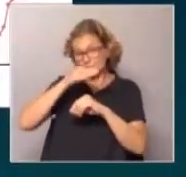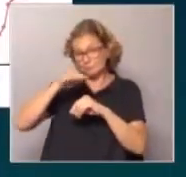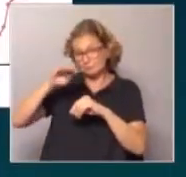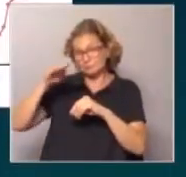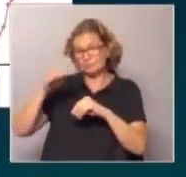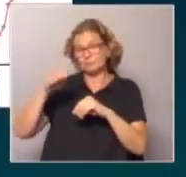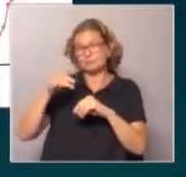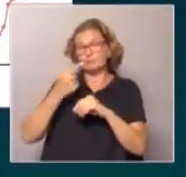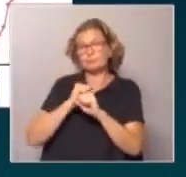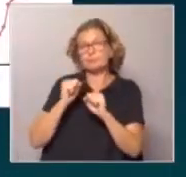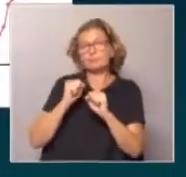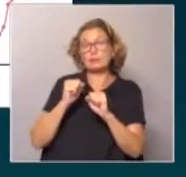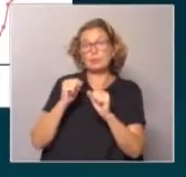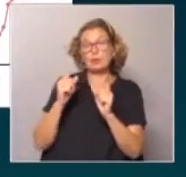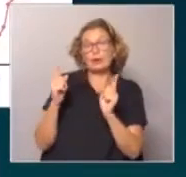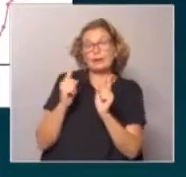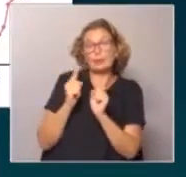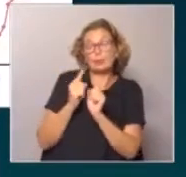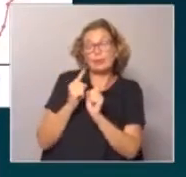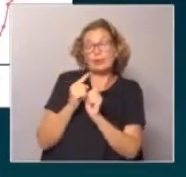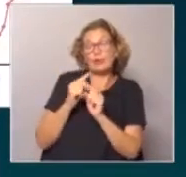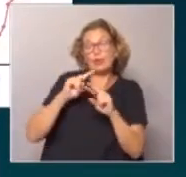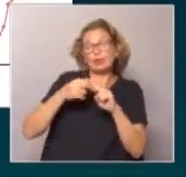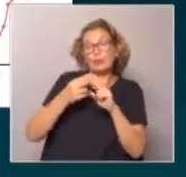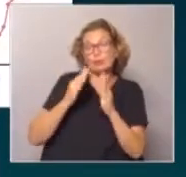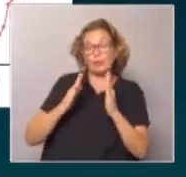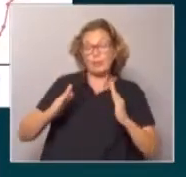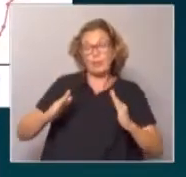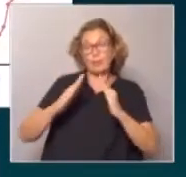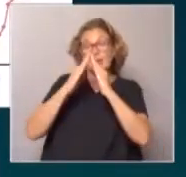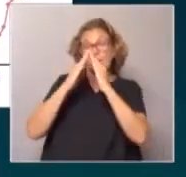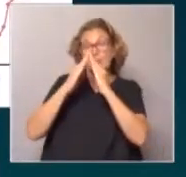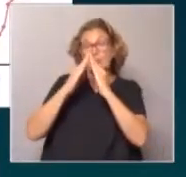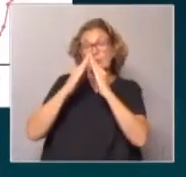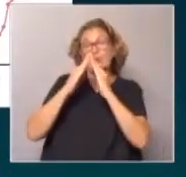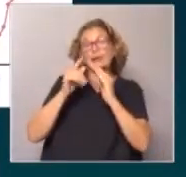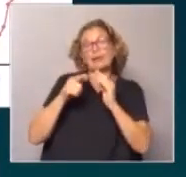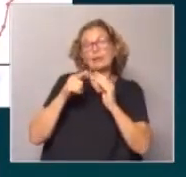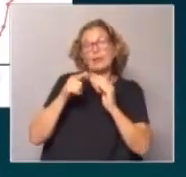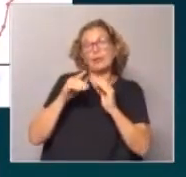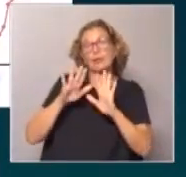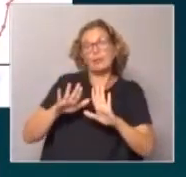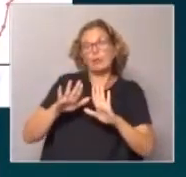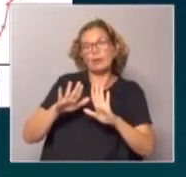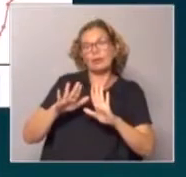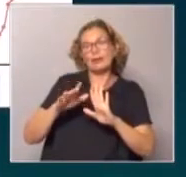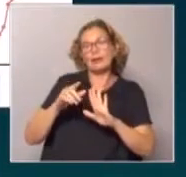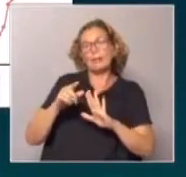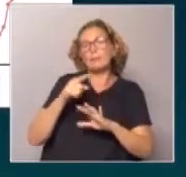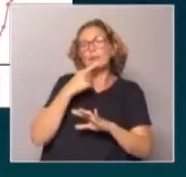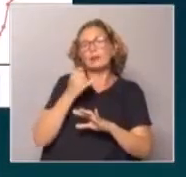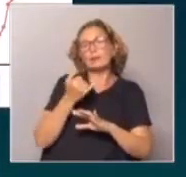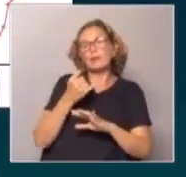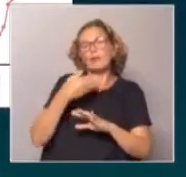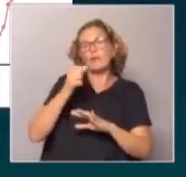reducir esa segunda ola y transformarla en un pico que baja, es la restricción de la movilidad. Este es el caso para